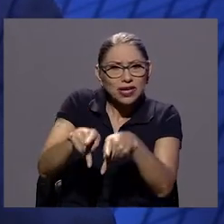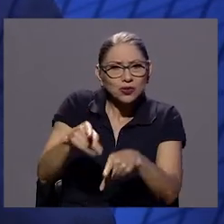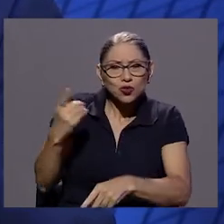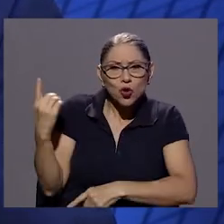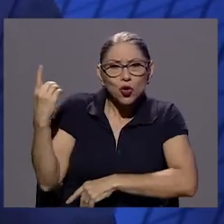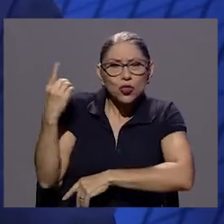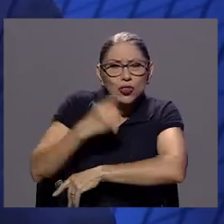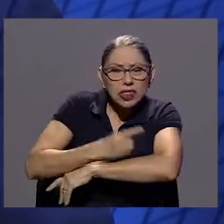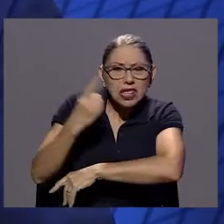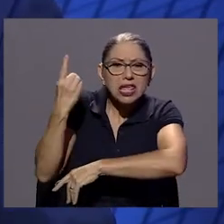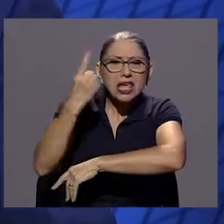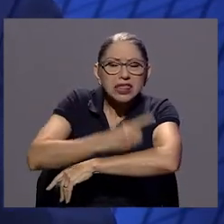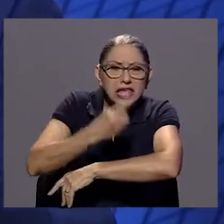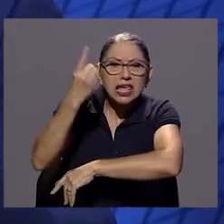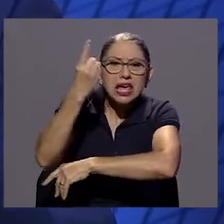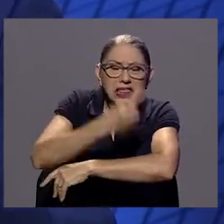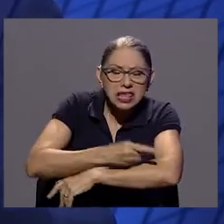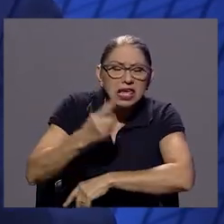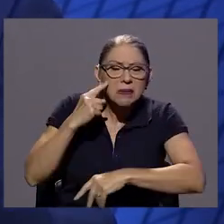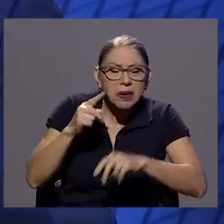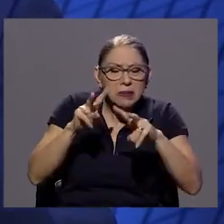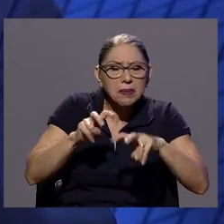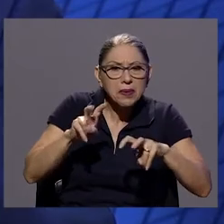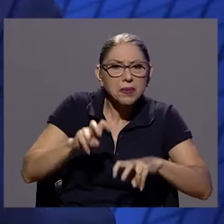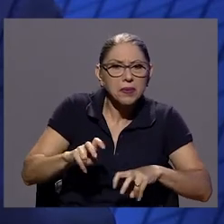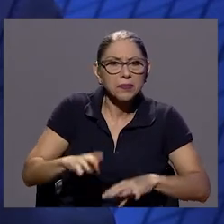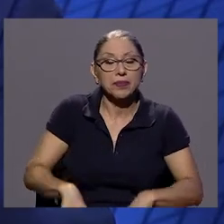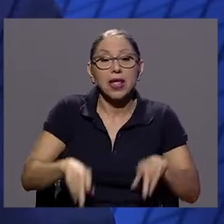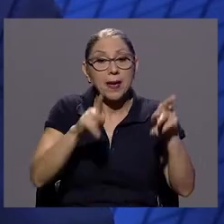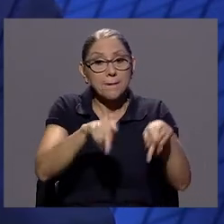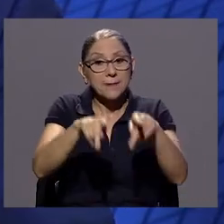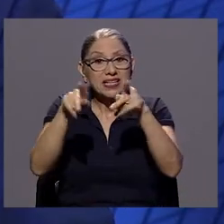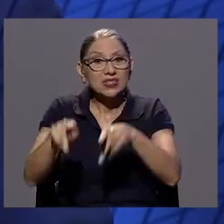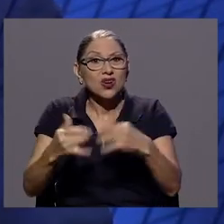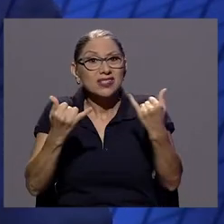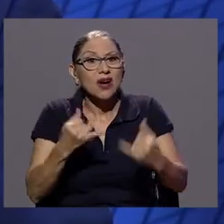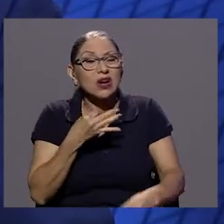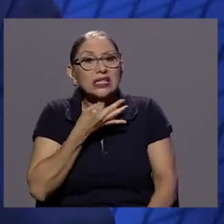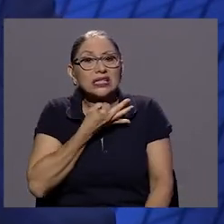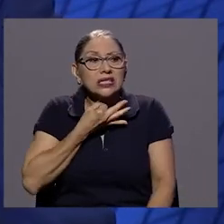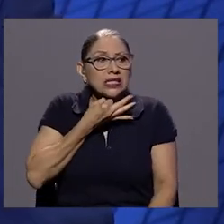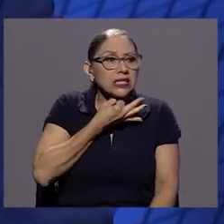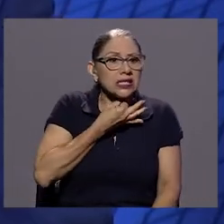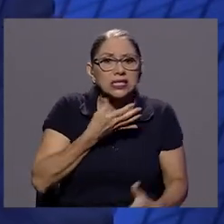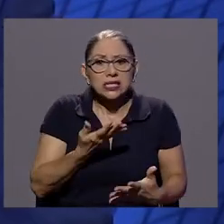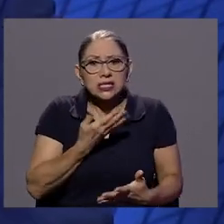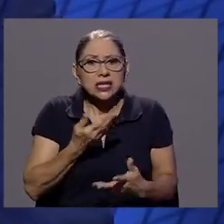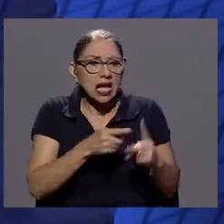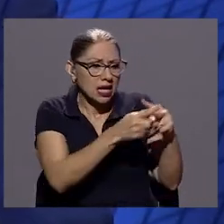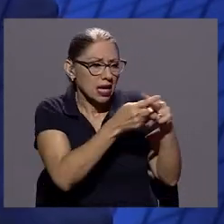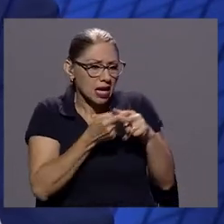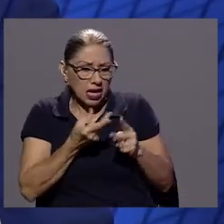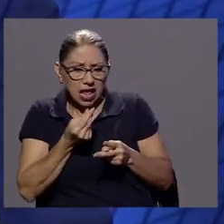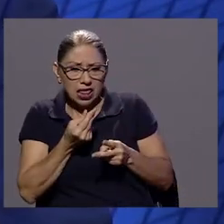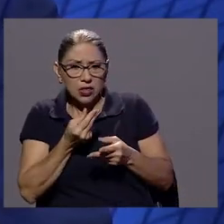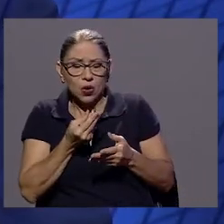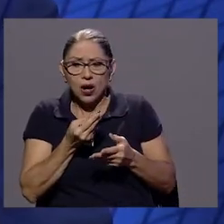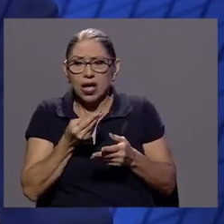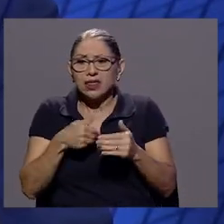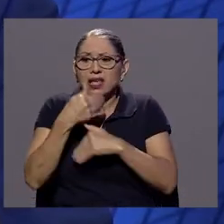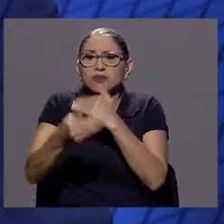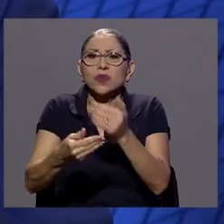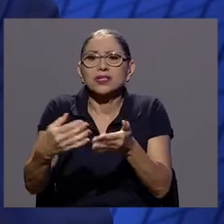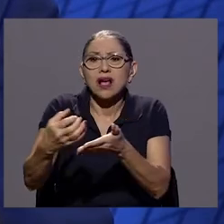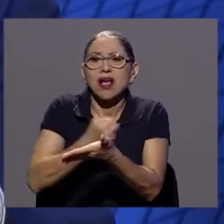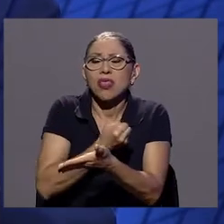matando a las personas no es el crédito que sea una tasa alta porque el crédito de vivienda es un crédito relativamente